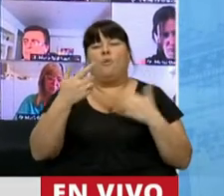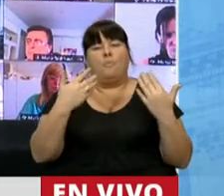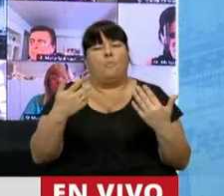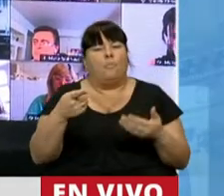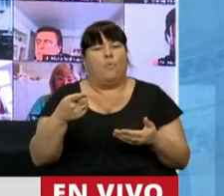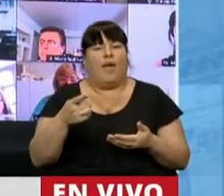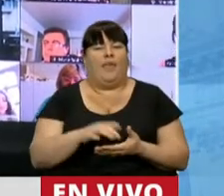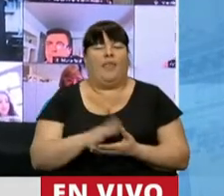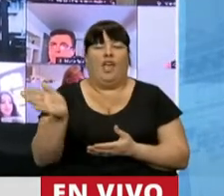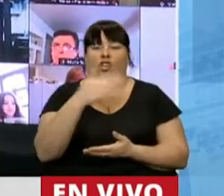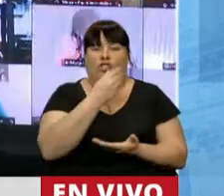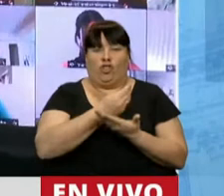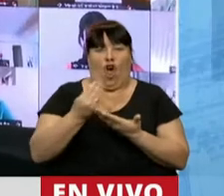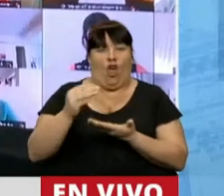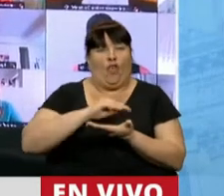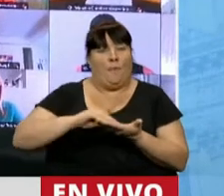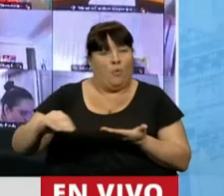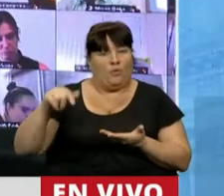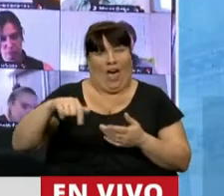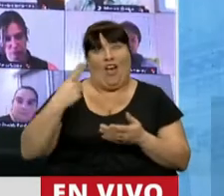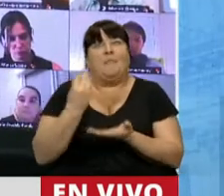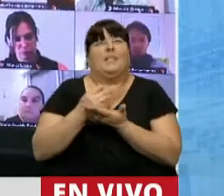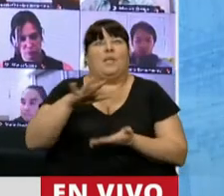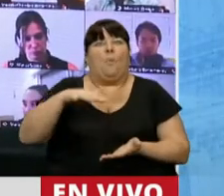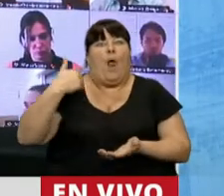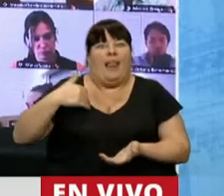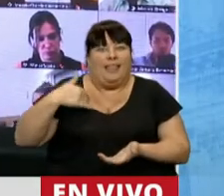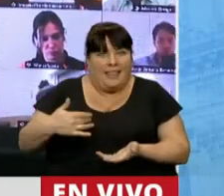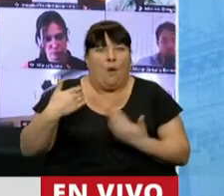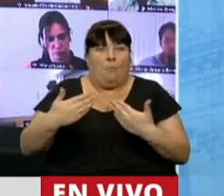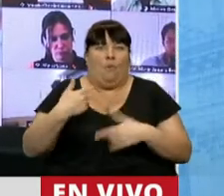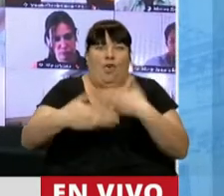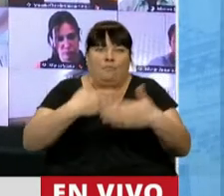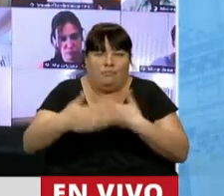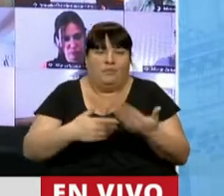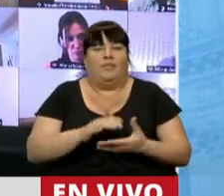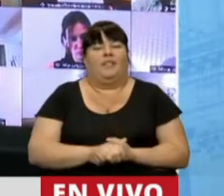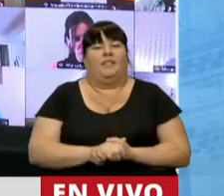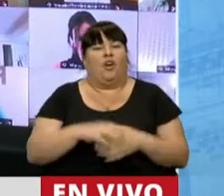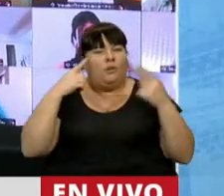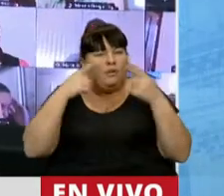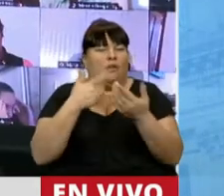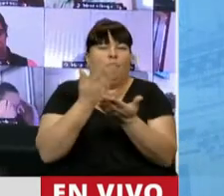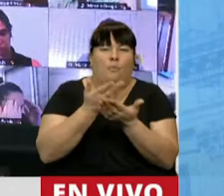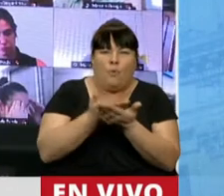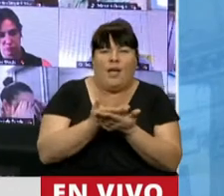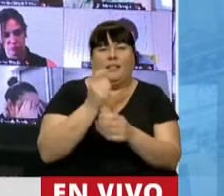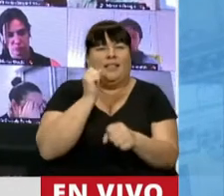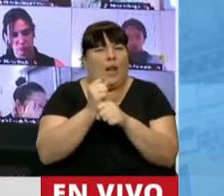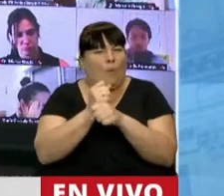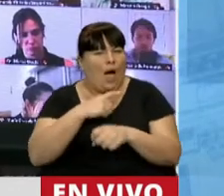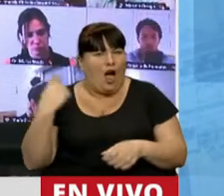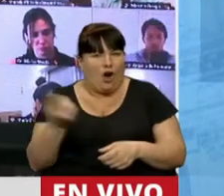que todos los representantes del pueblo argentino podamos llevar adelante como honor, como usted lo ha propuesto, nuestra tarea.